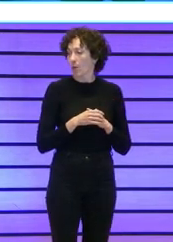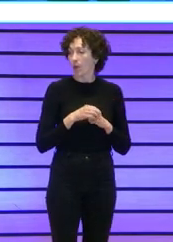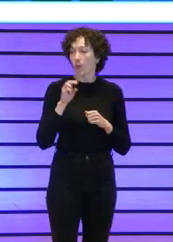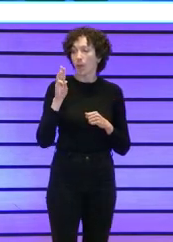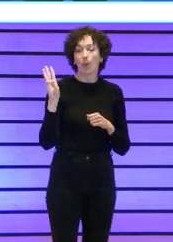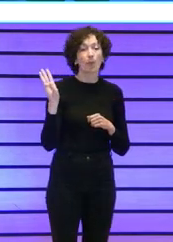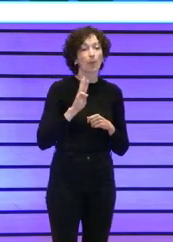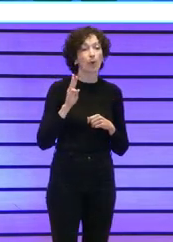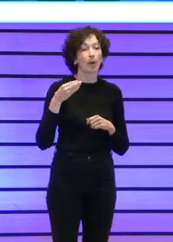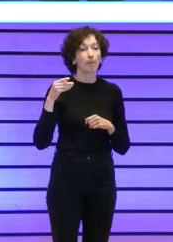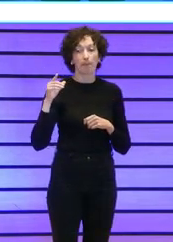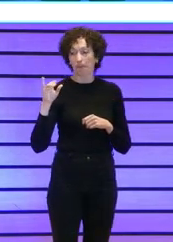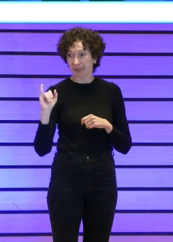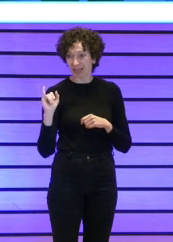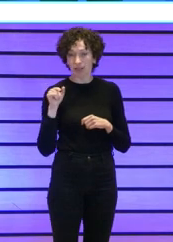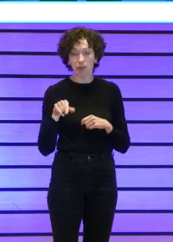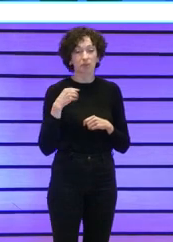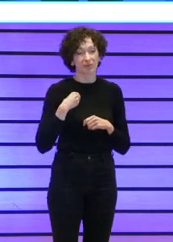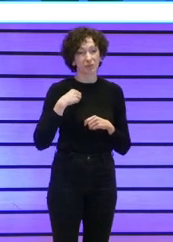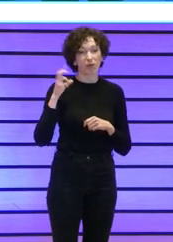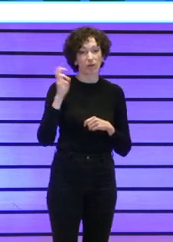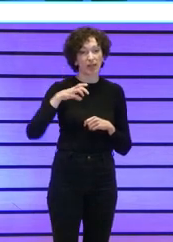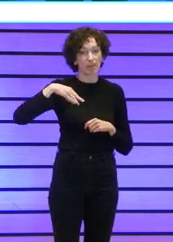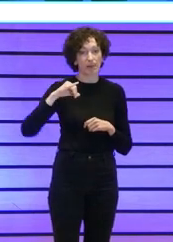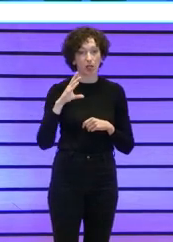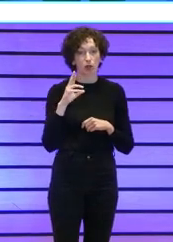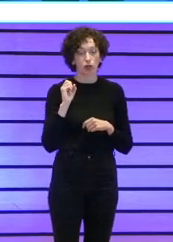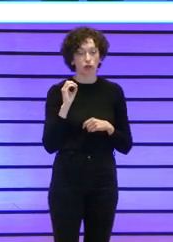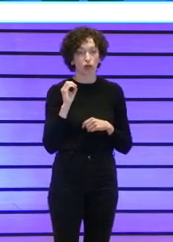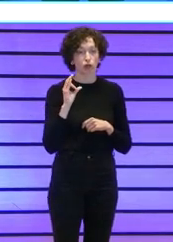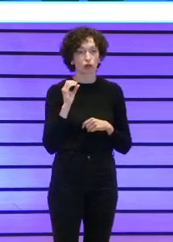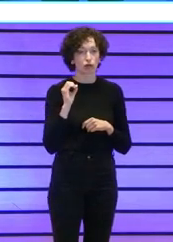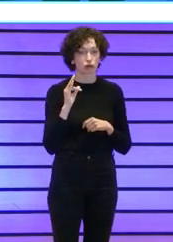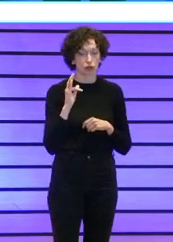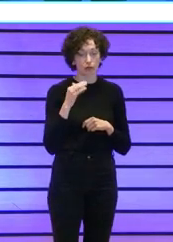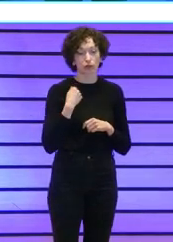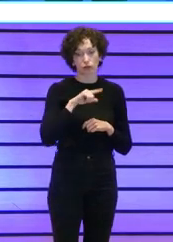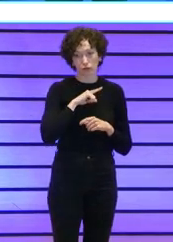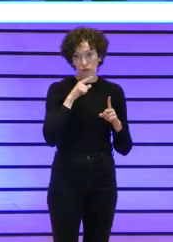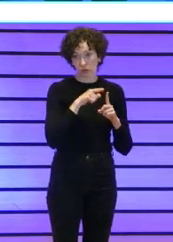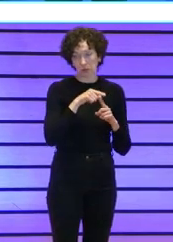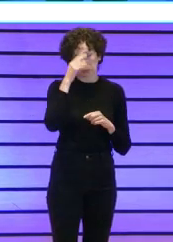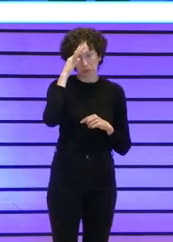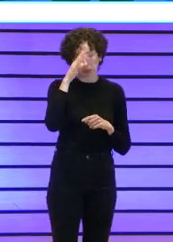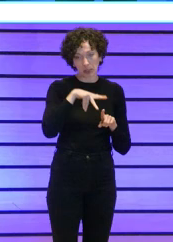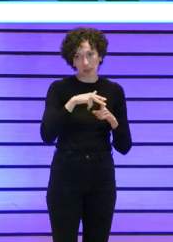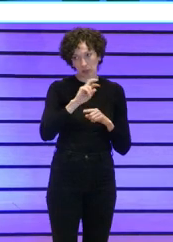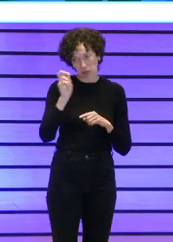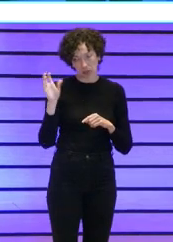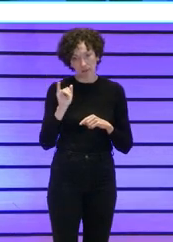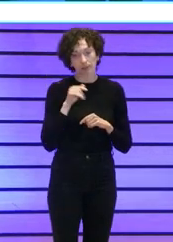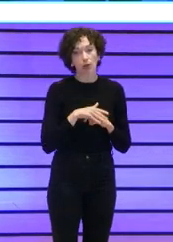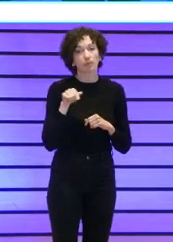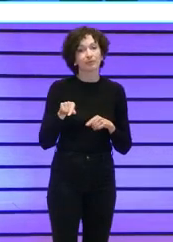el Power BI es una herramienta de Microsoft que nosotros trabajamos en ese entorno supongo que habrá otros una herramienta de